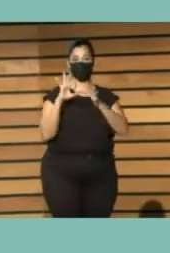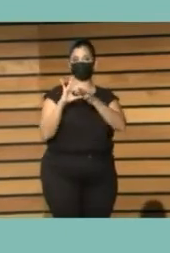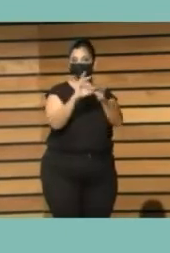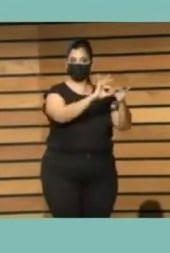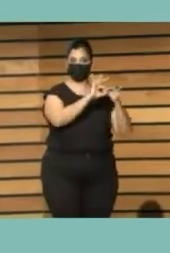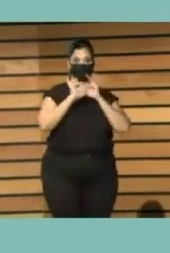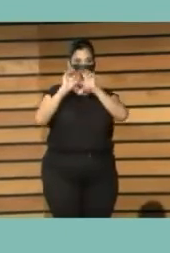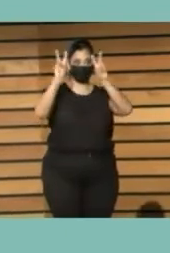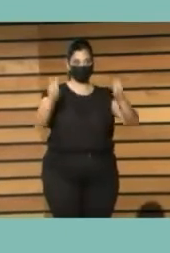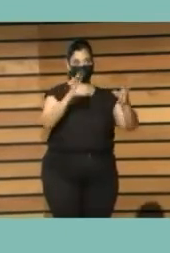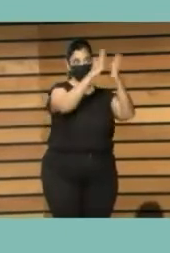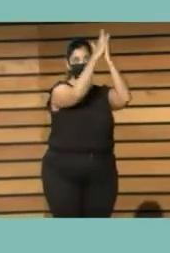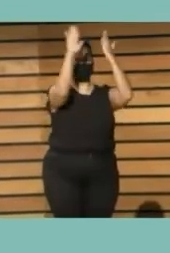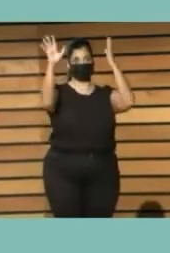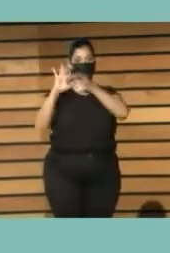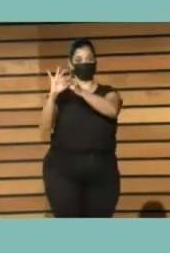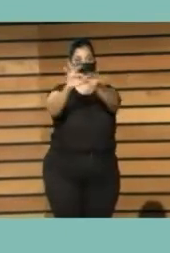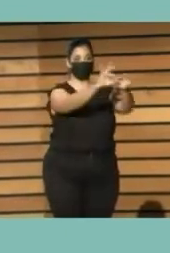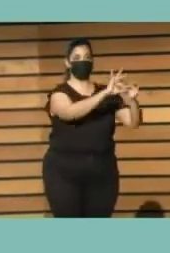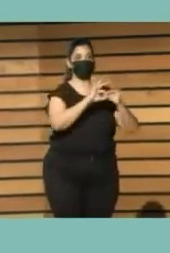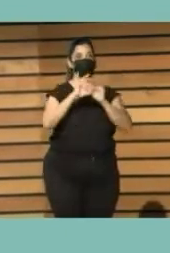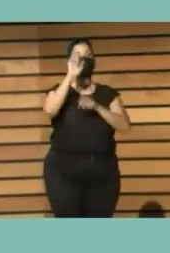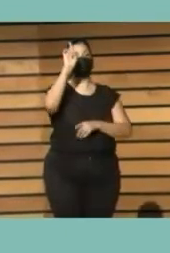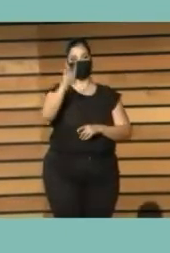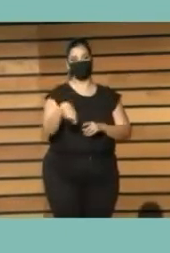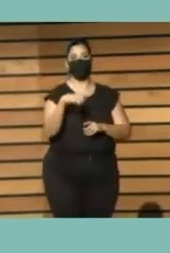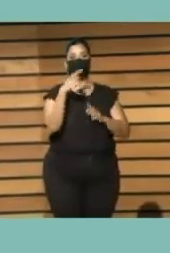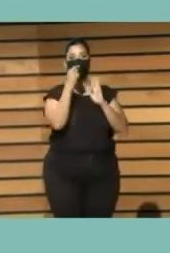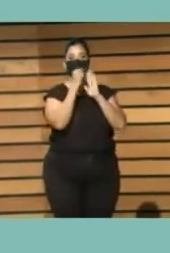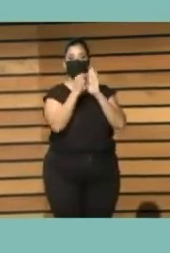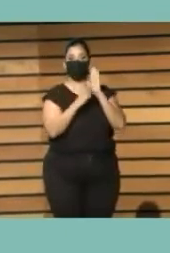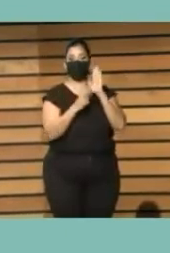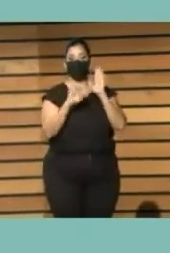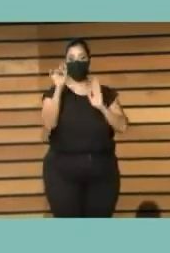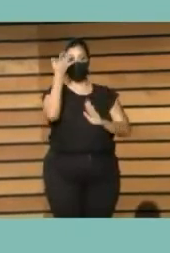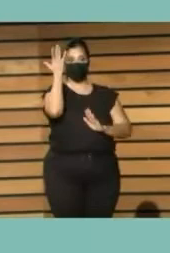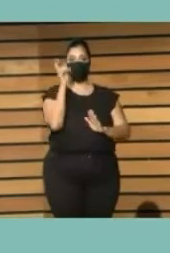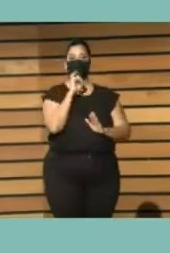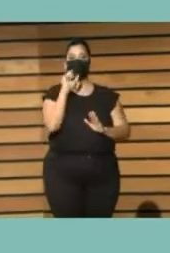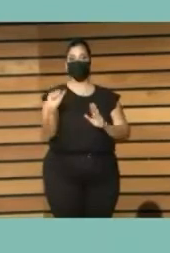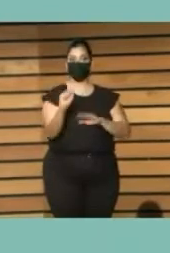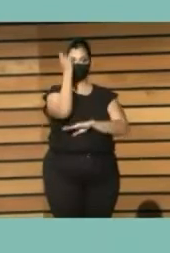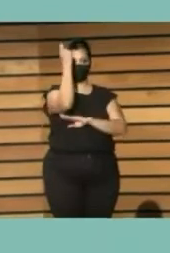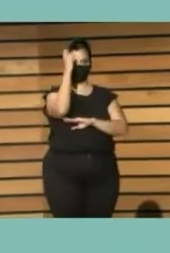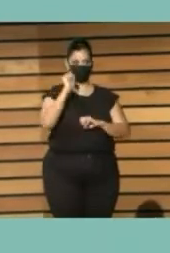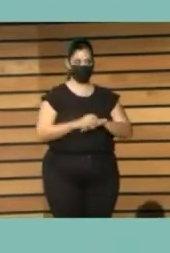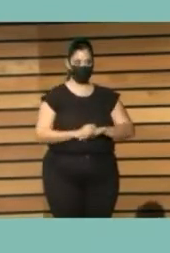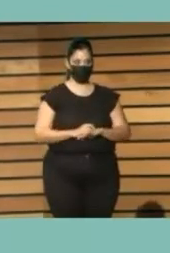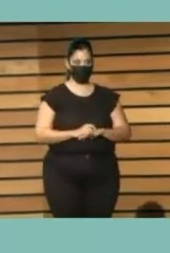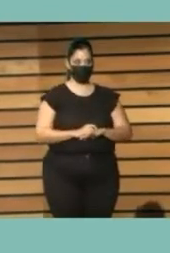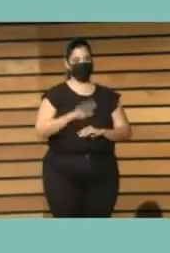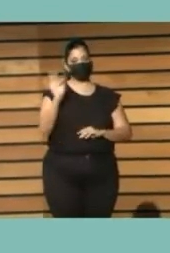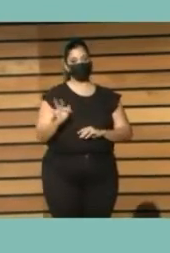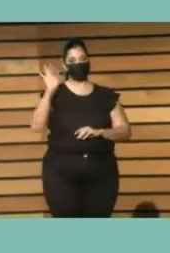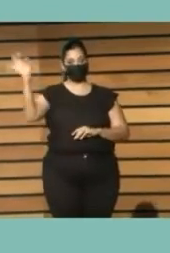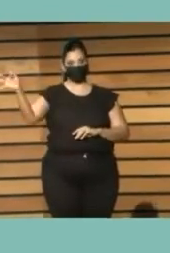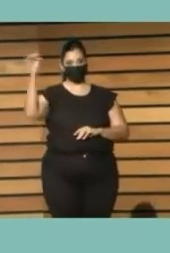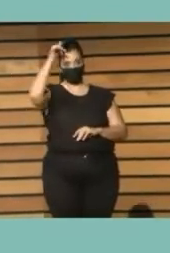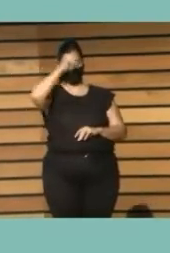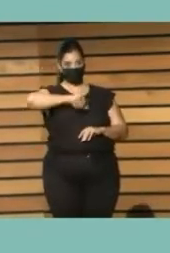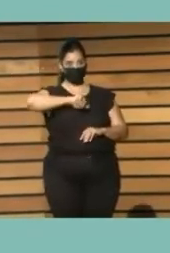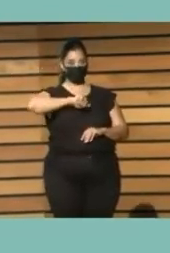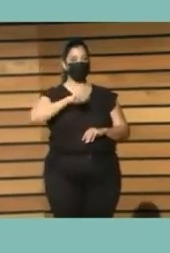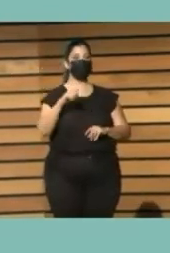en y para las políticas públicas para lograrlo. Francesco Filippi, que es licenciado en Cooperación para el